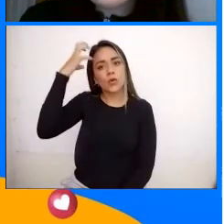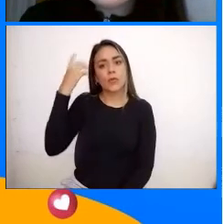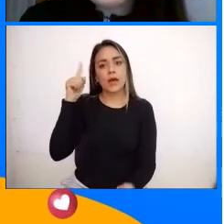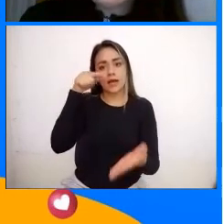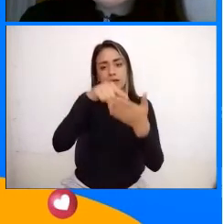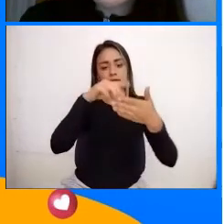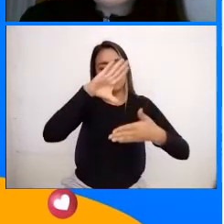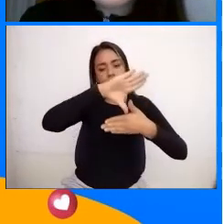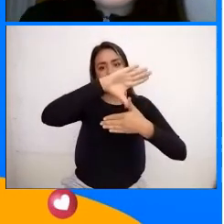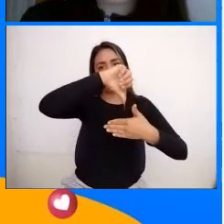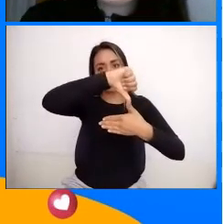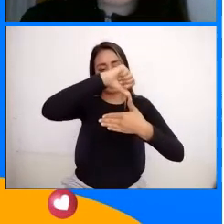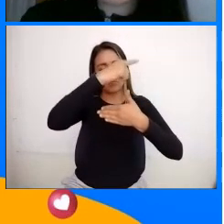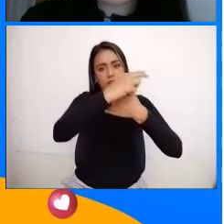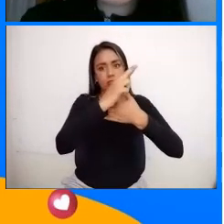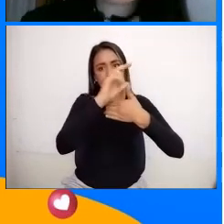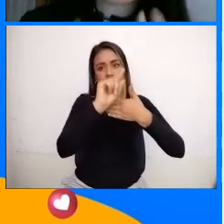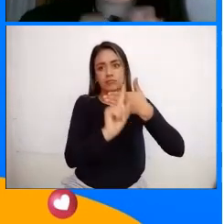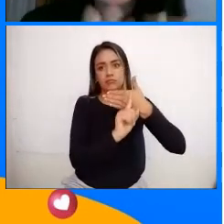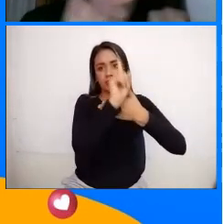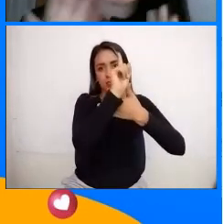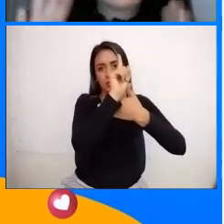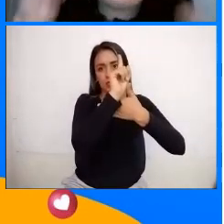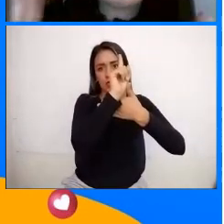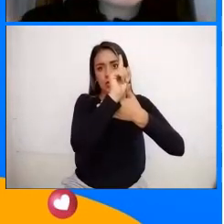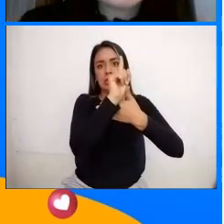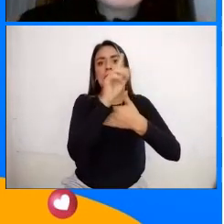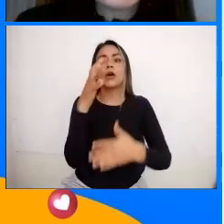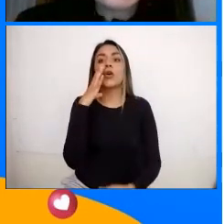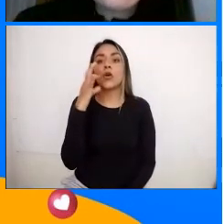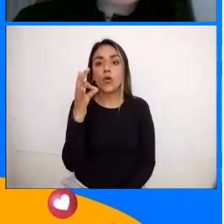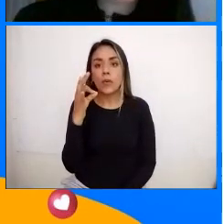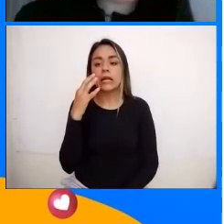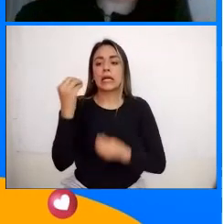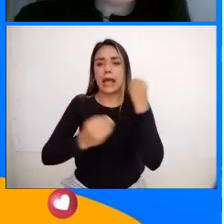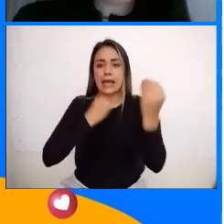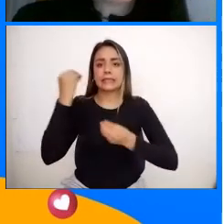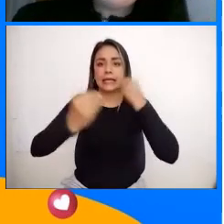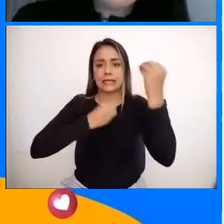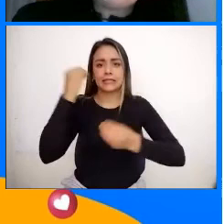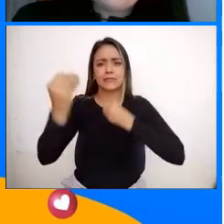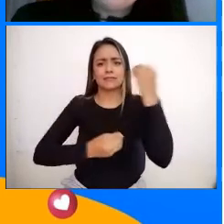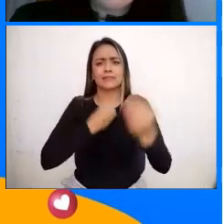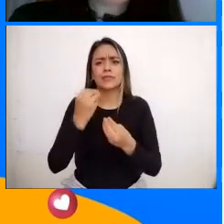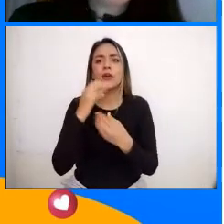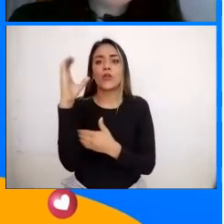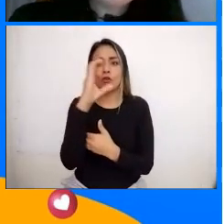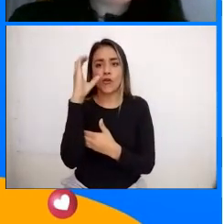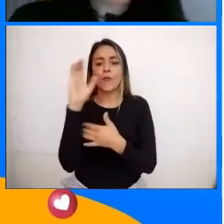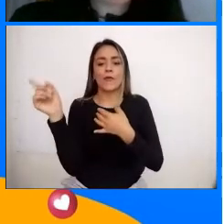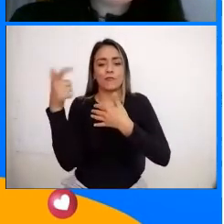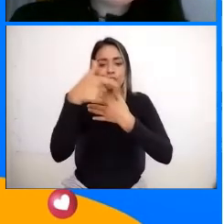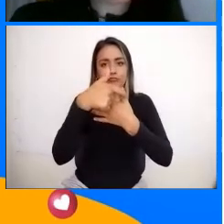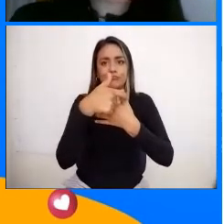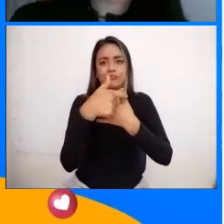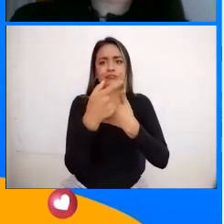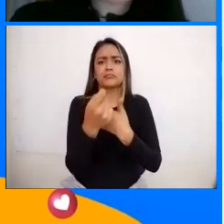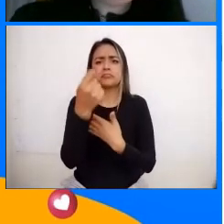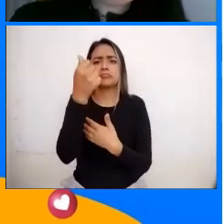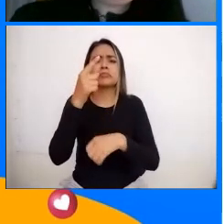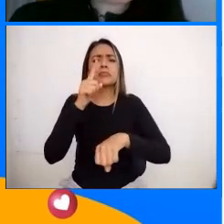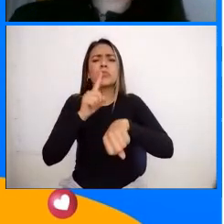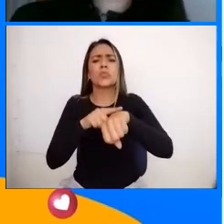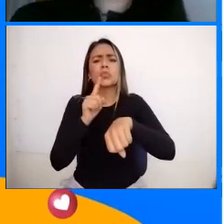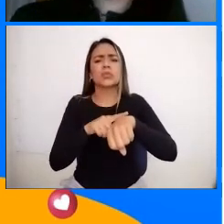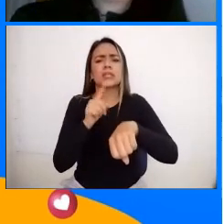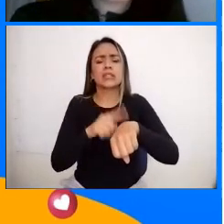del Sur Y del Norte Hasta Asia Central O sea él se la pasaba Revisando Y pasó por Colombia Estuvo muy poquito tiempo Estuvo